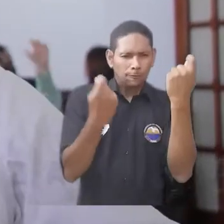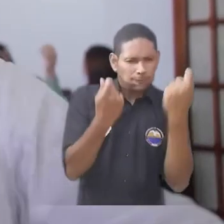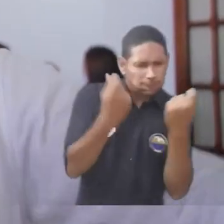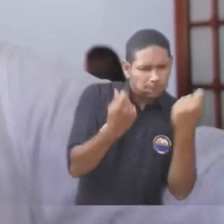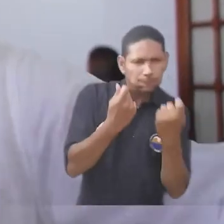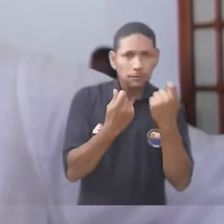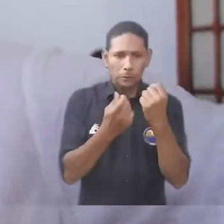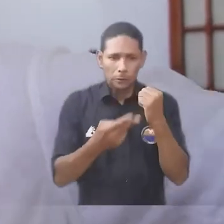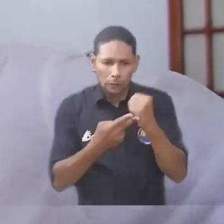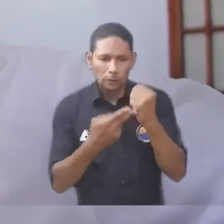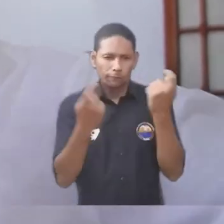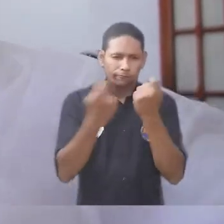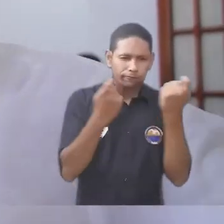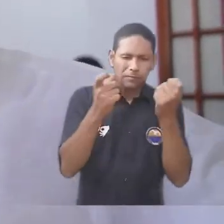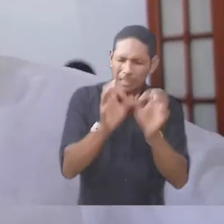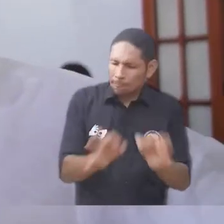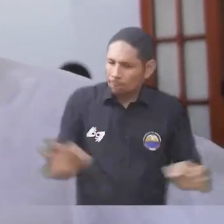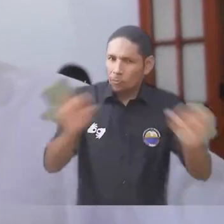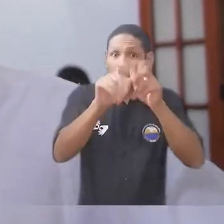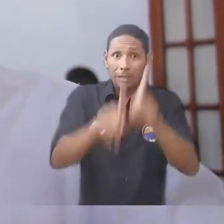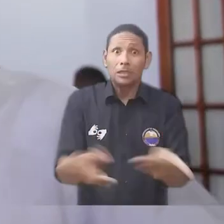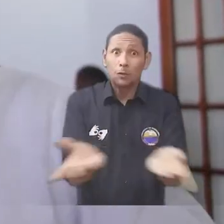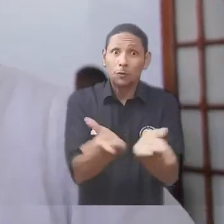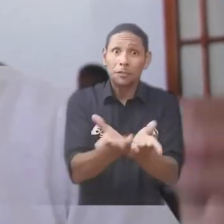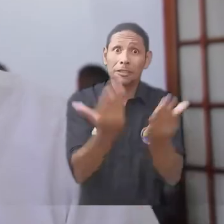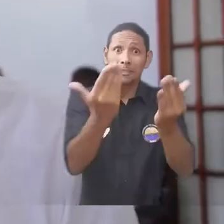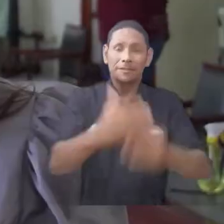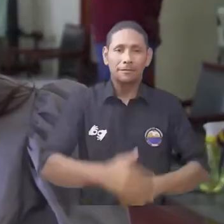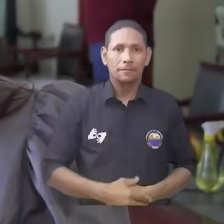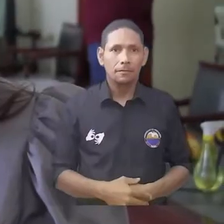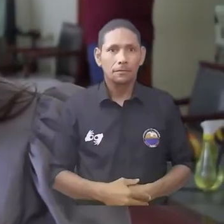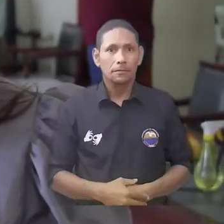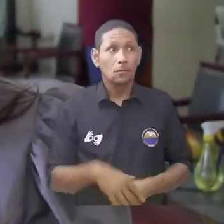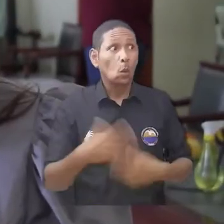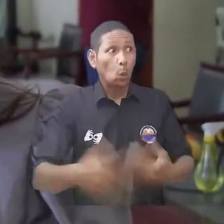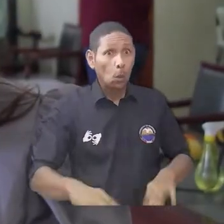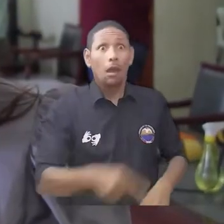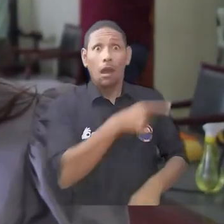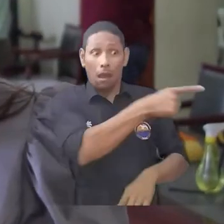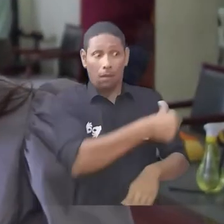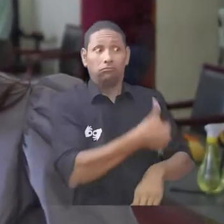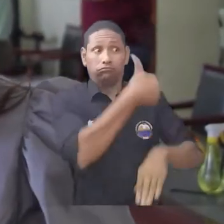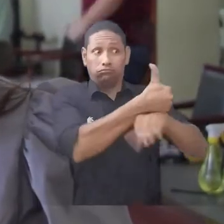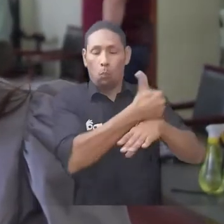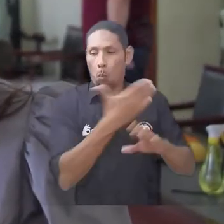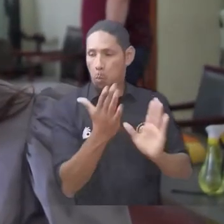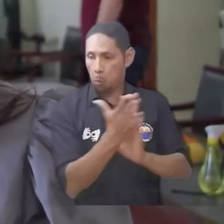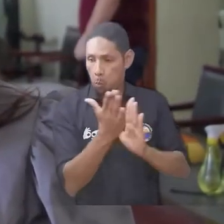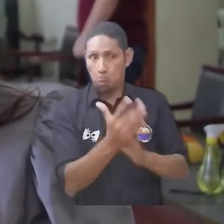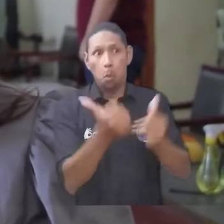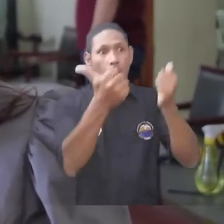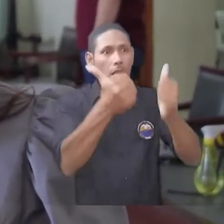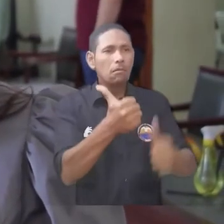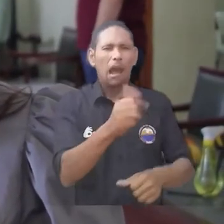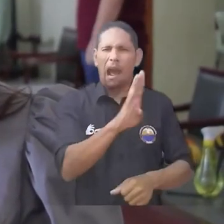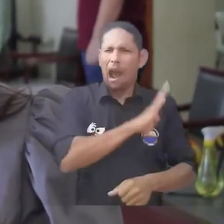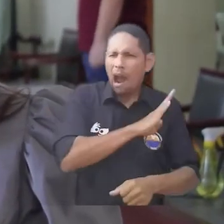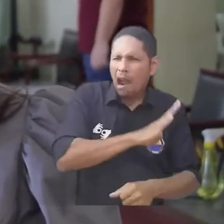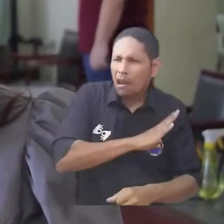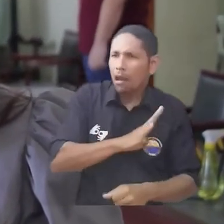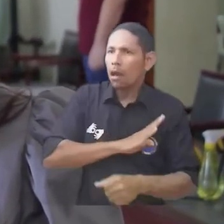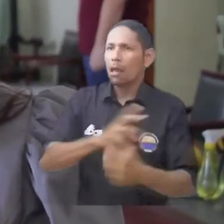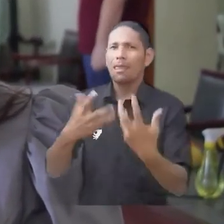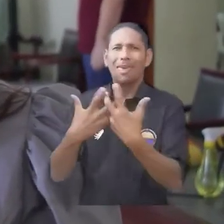recortemos presupuesto, pero lo importante son los alumnos. Yo pienso que como rector hizo la tarea, gestionó con